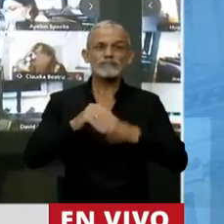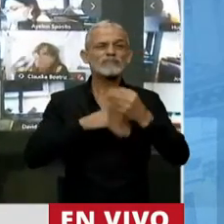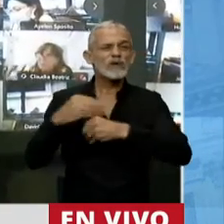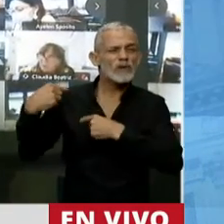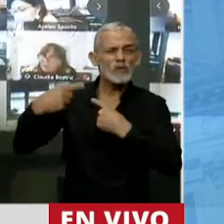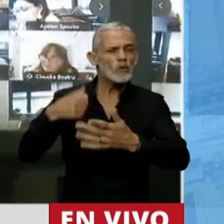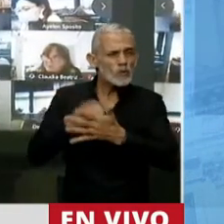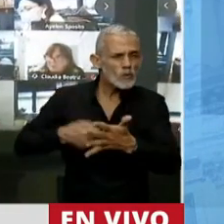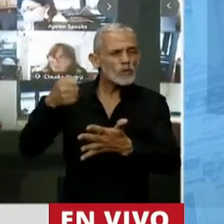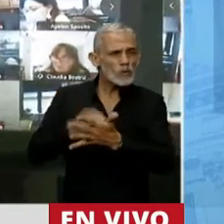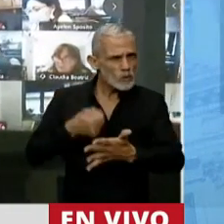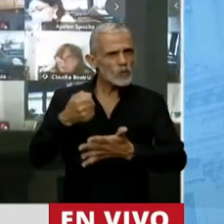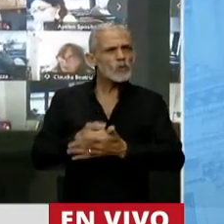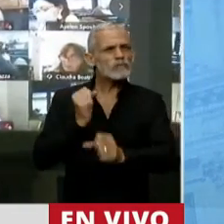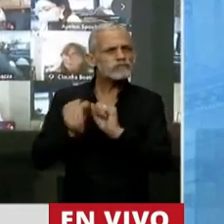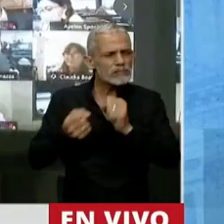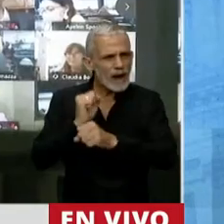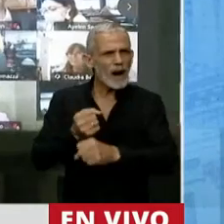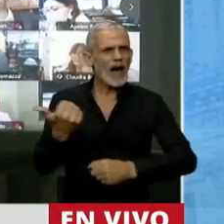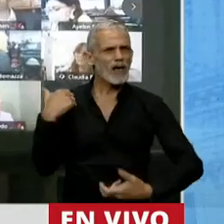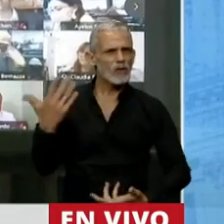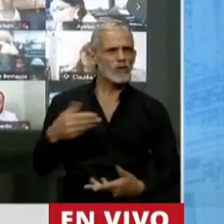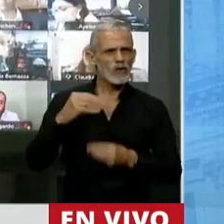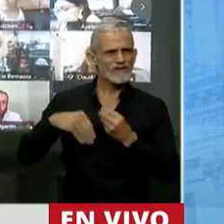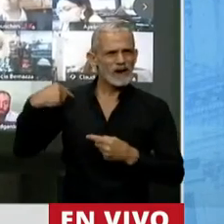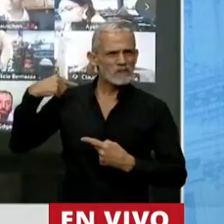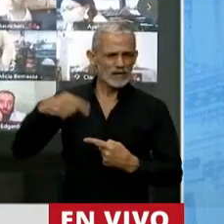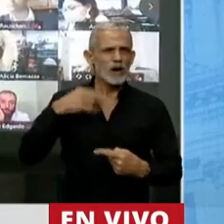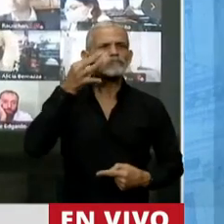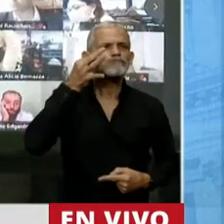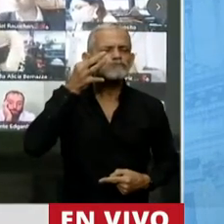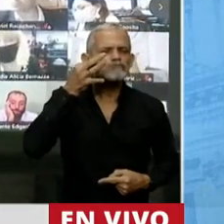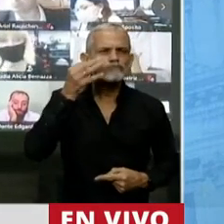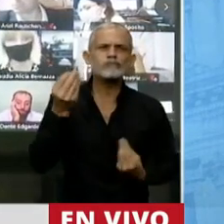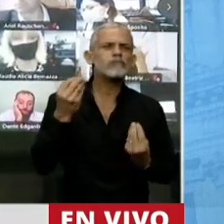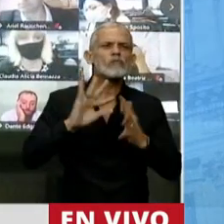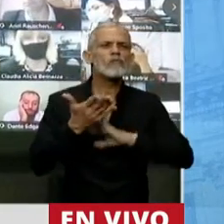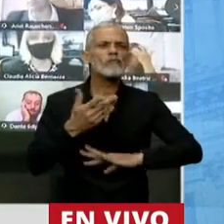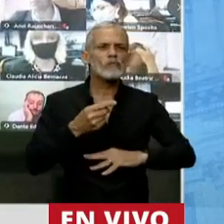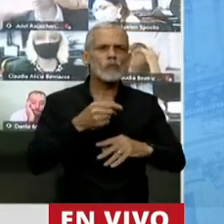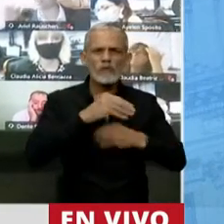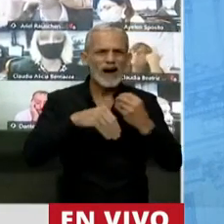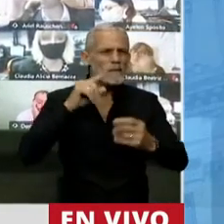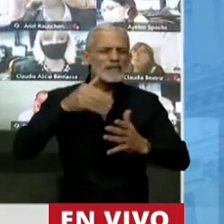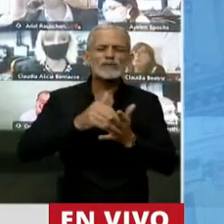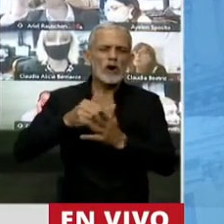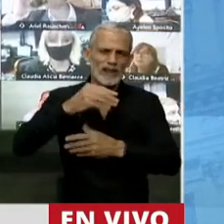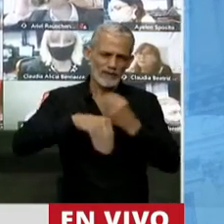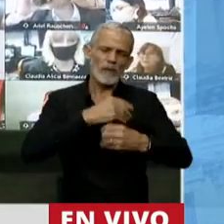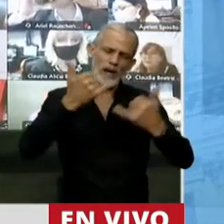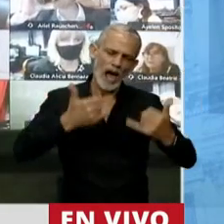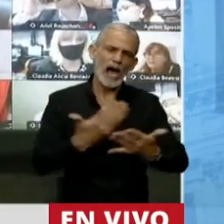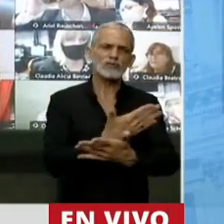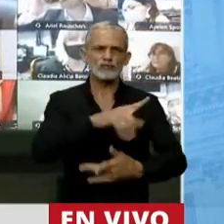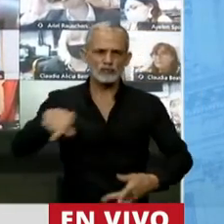familia luchadora, trabajadora. Y conozco en carne propia lo que millones de familias hoy están atravesando,